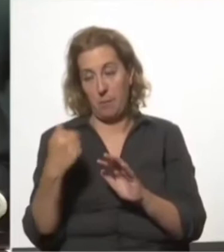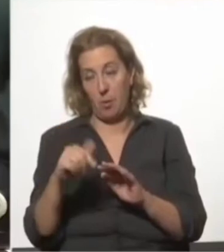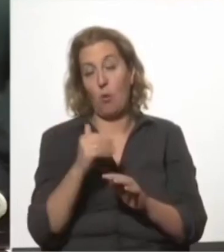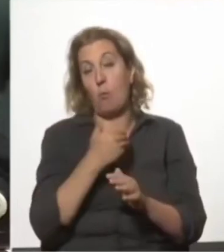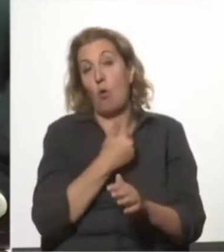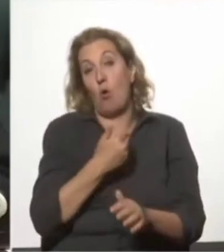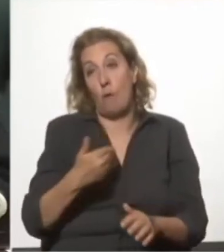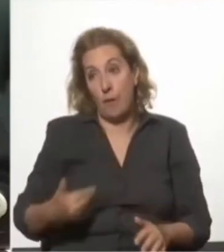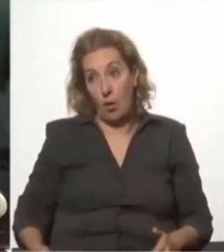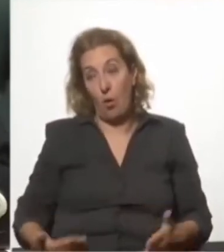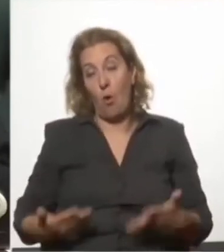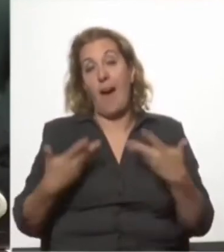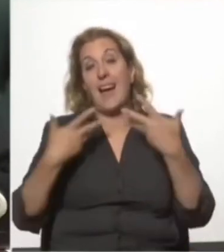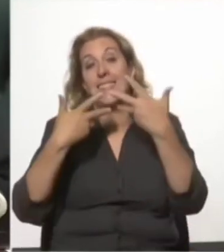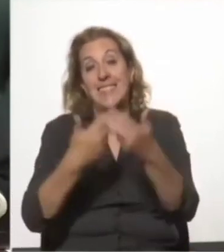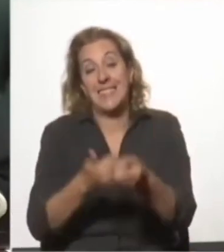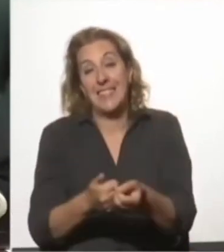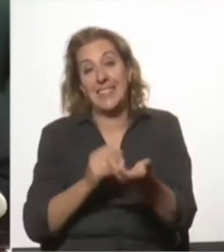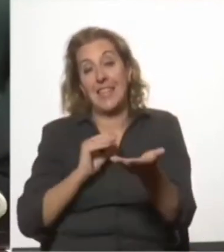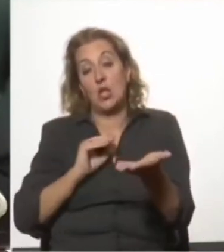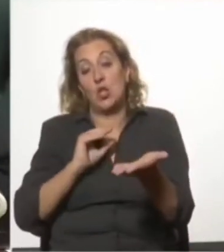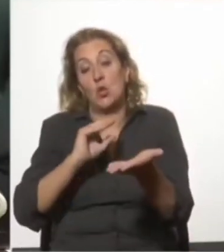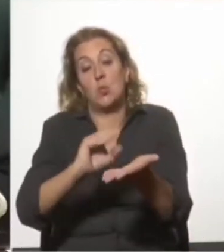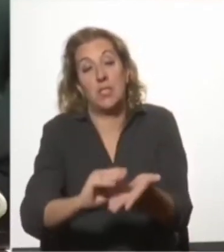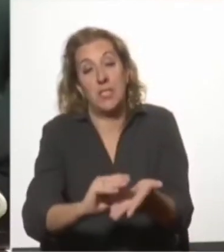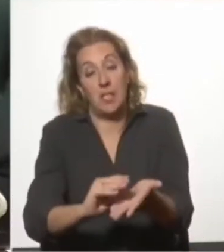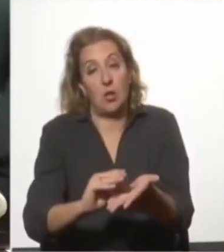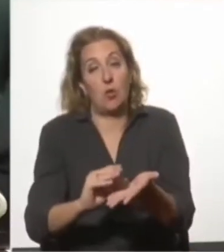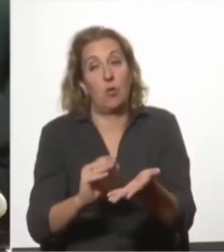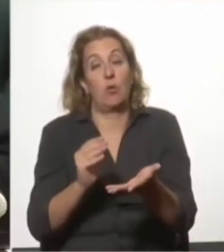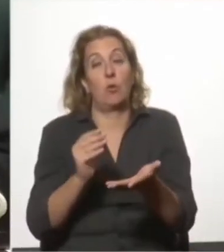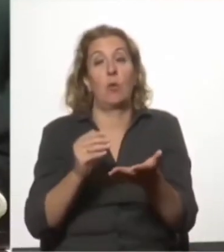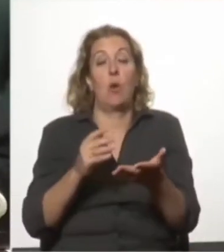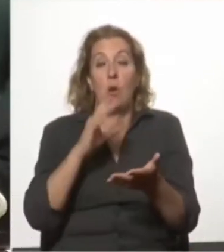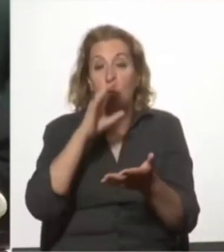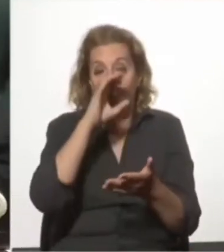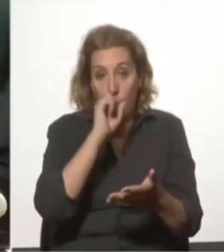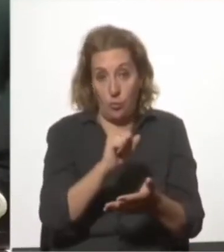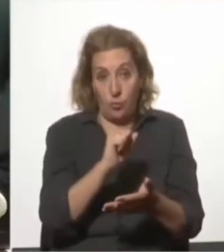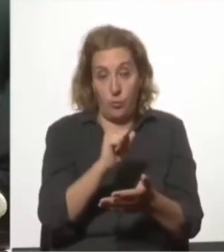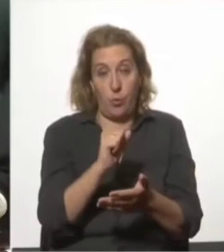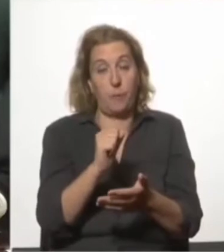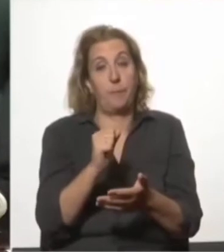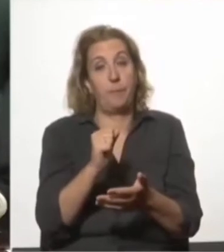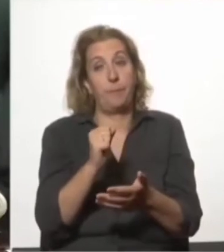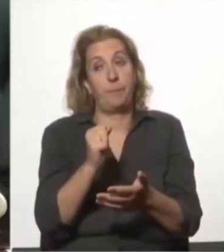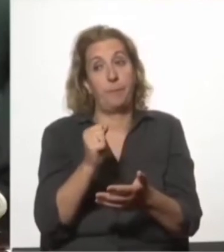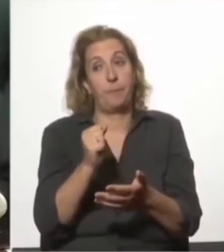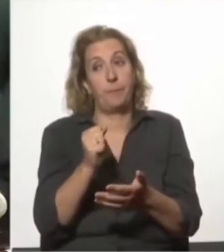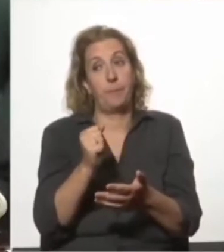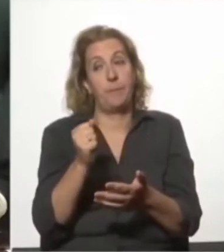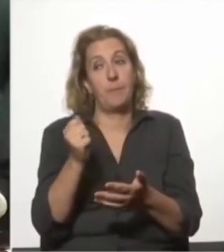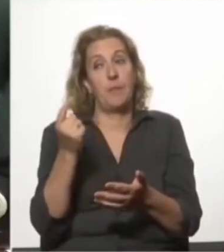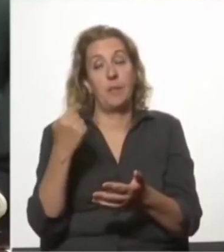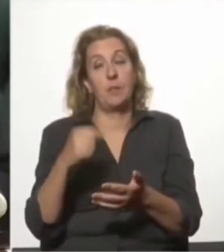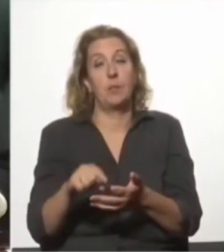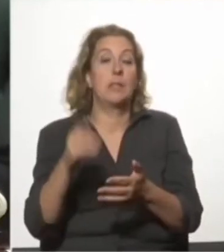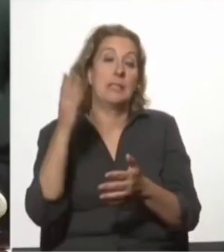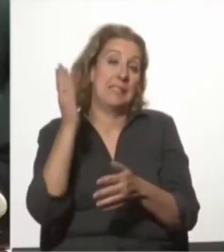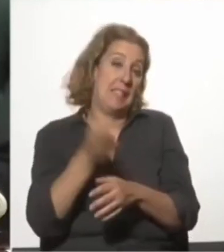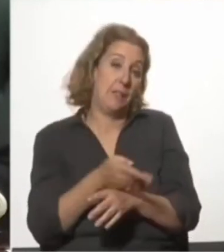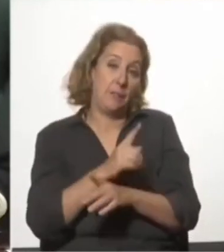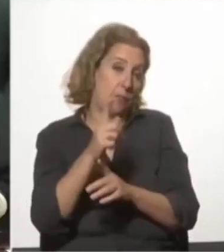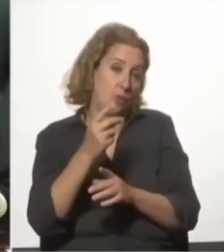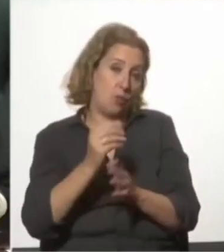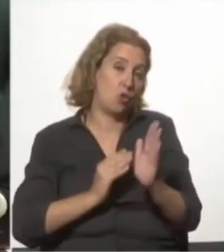asistía con subsidio, sostuvo el sobrecosto energético, las tarifas no